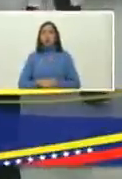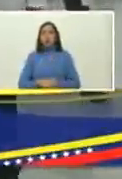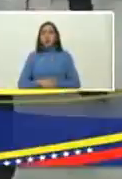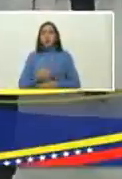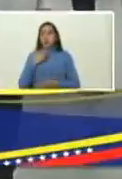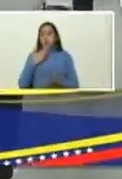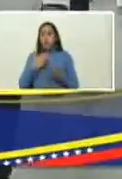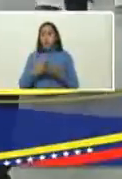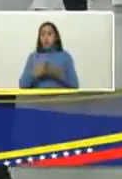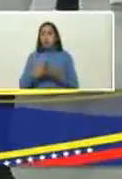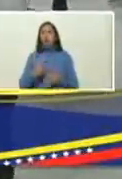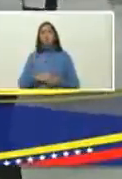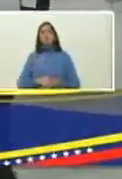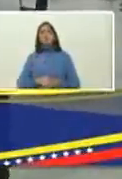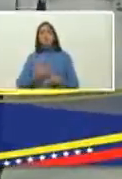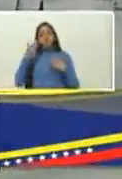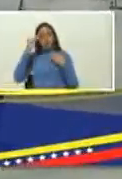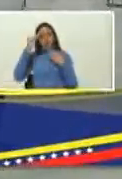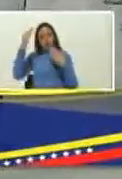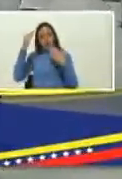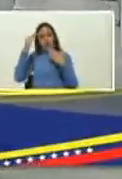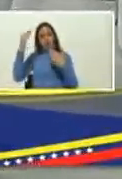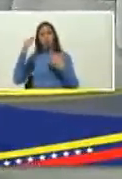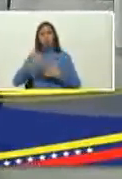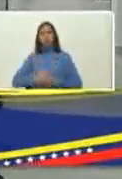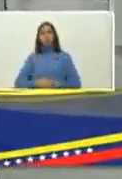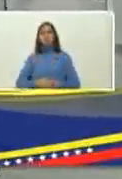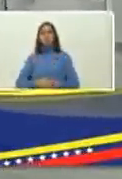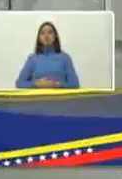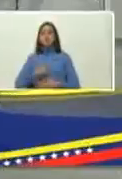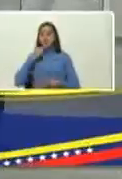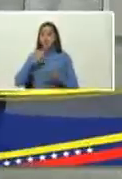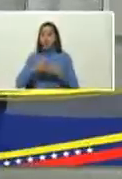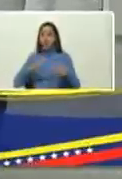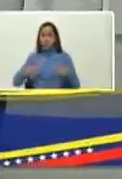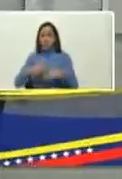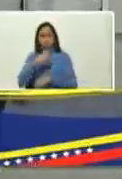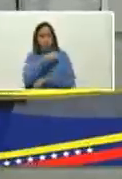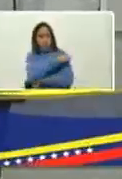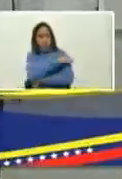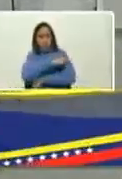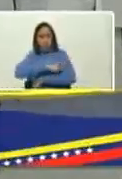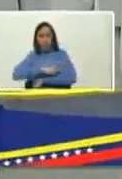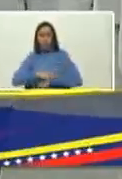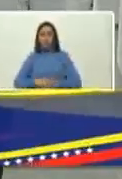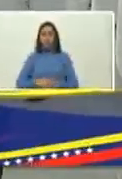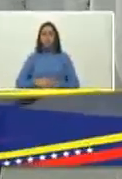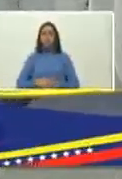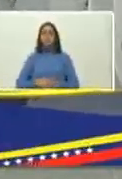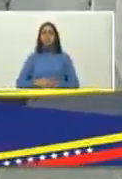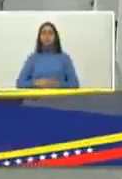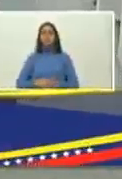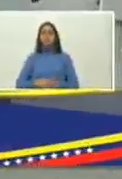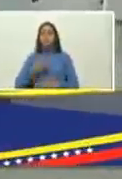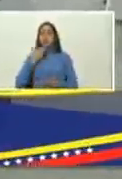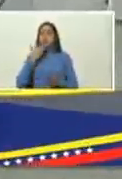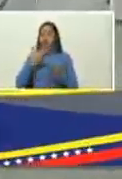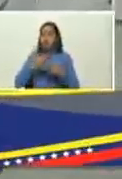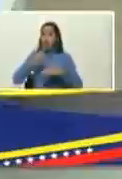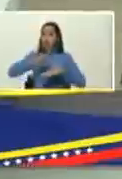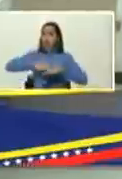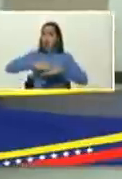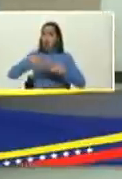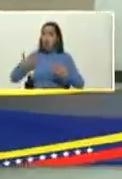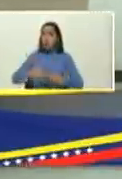presidenta saludos en nombre de todo el hospital domingo luciano y presidente gracias por